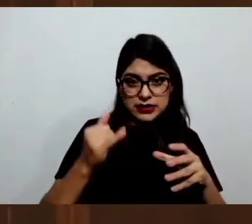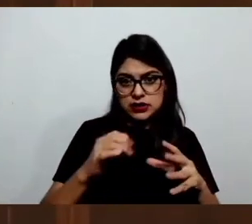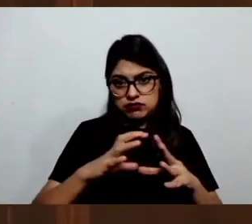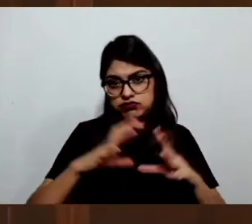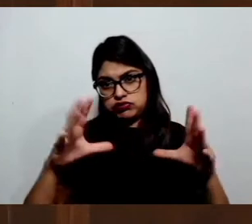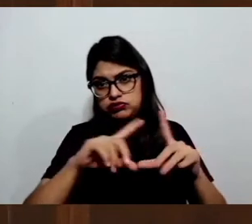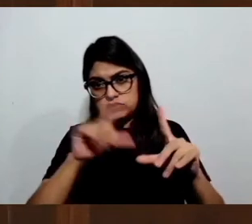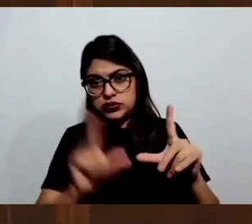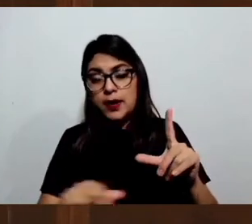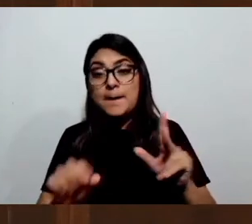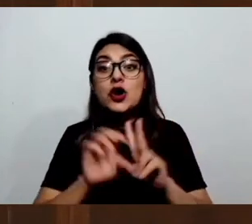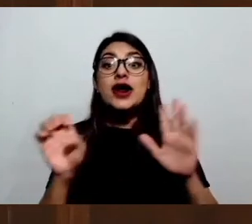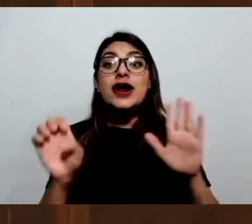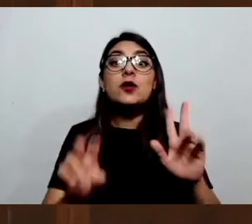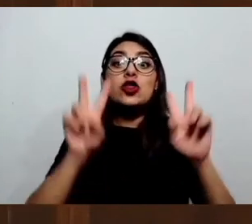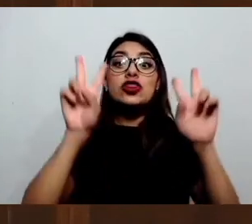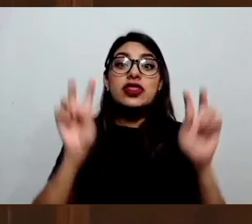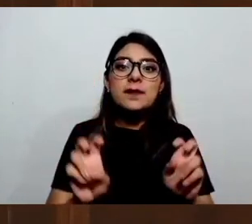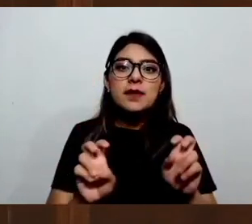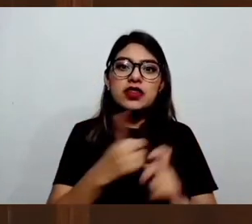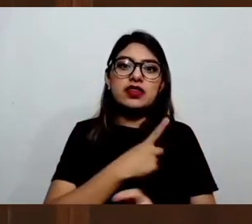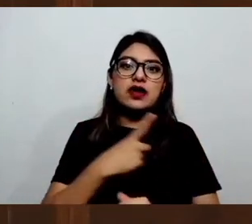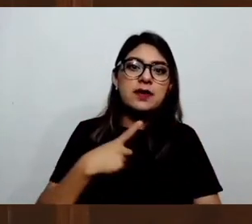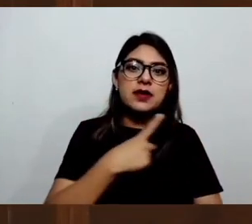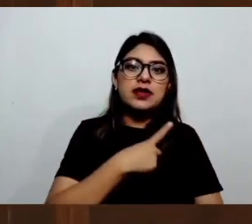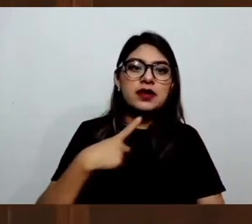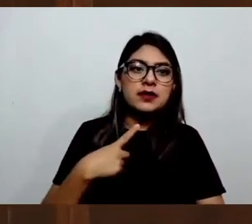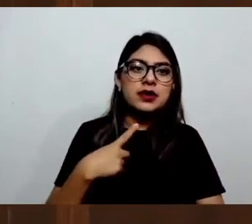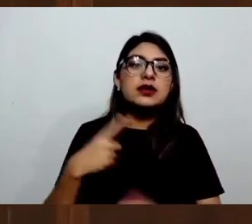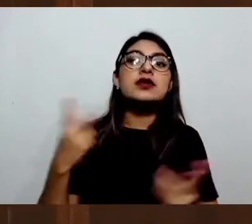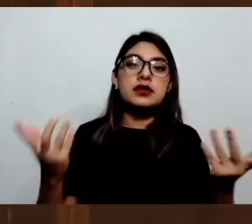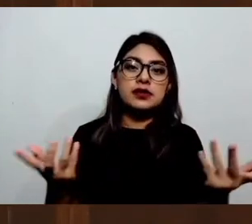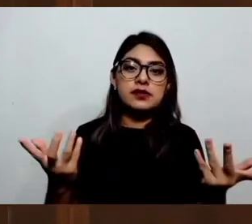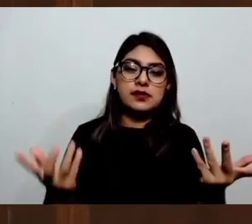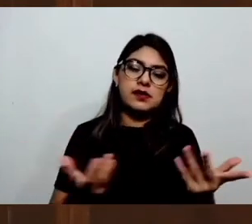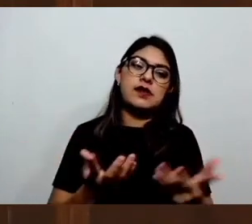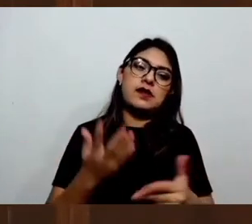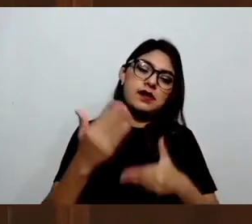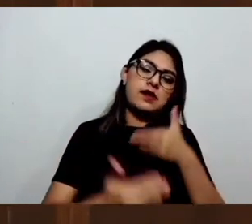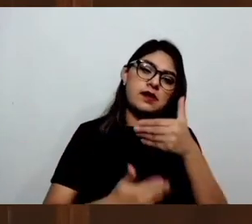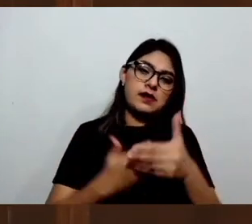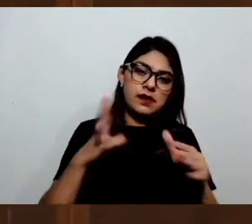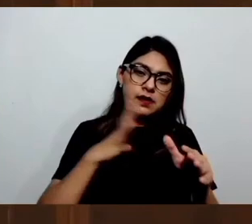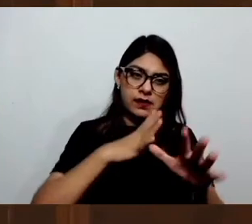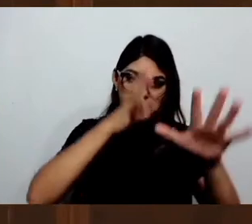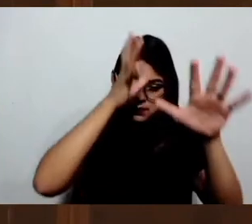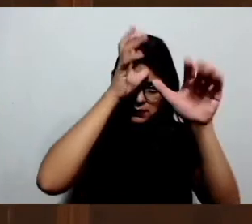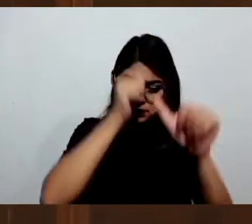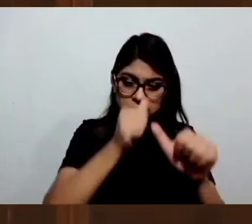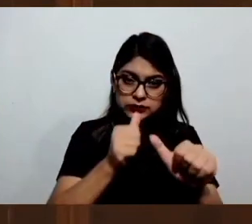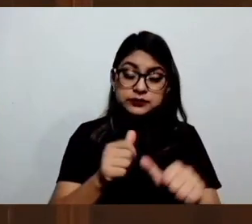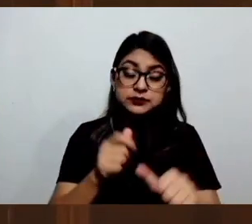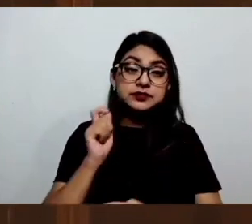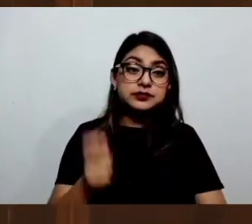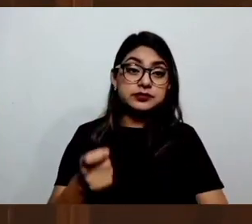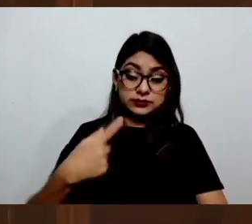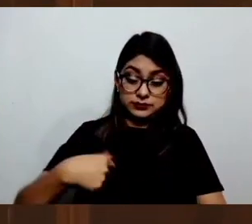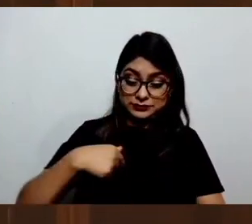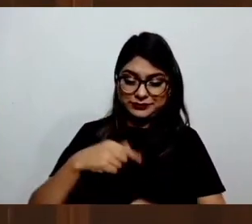pasa necesariamente por un acuerdo entre lo que representamos nosotros